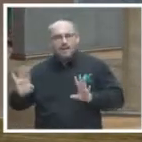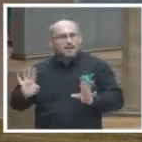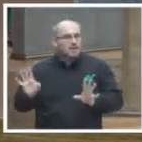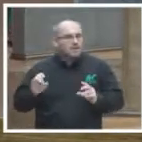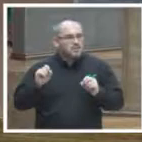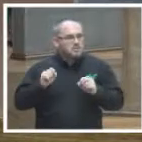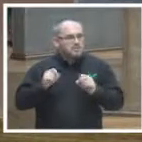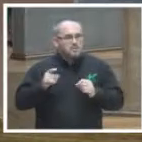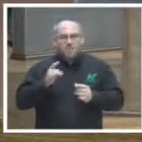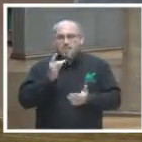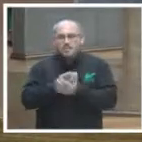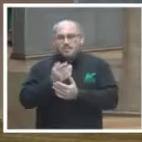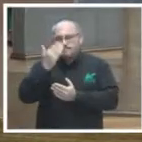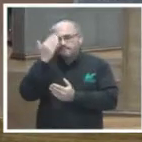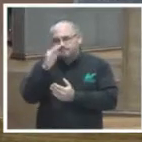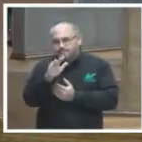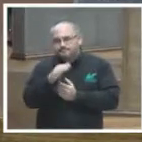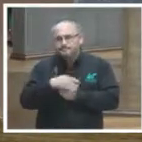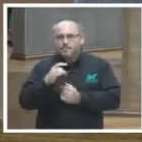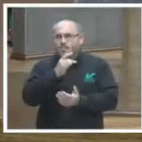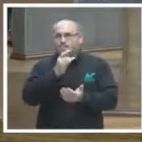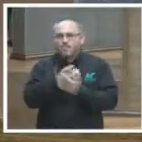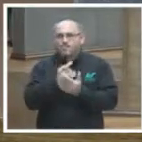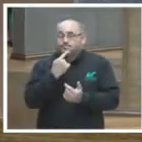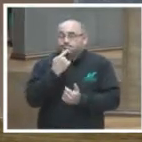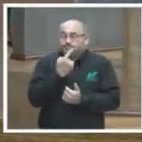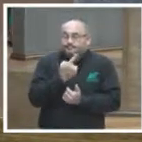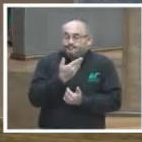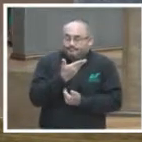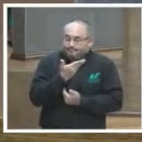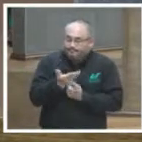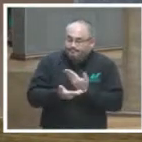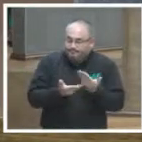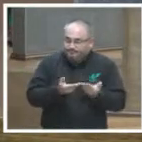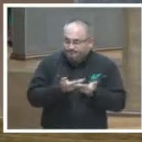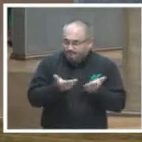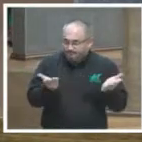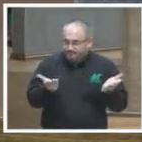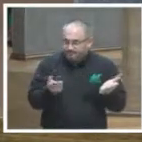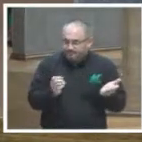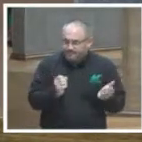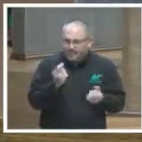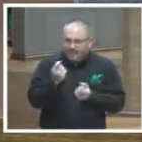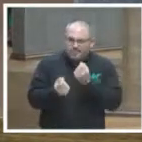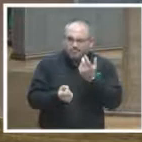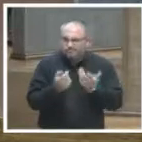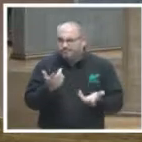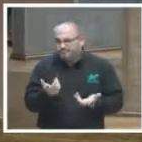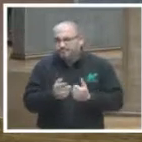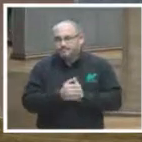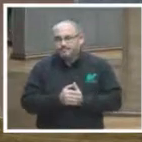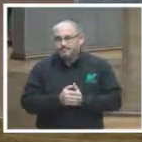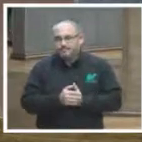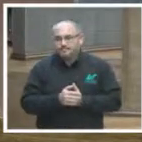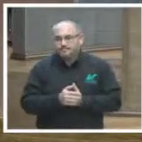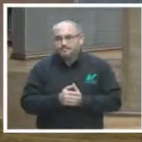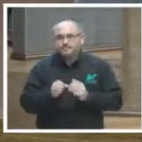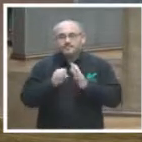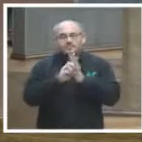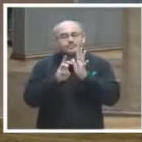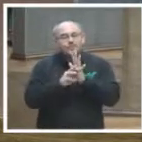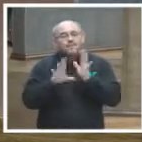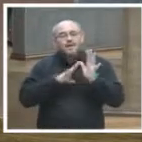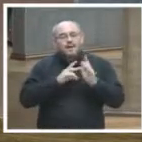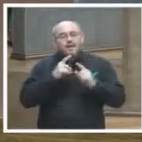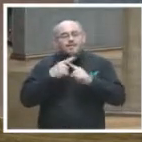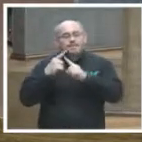nada como contexto pero en realidad lo que voy a compartir con ustedes es algunos software algunos programas